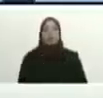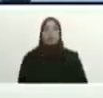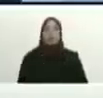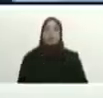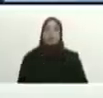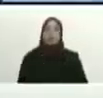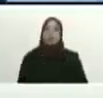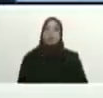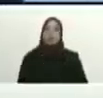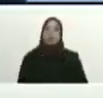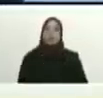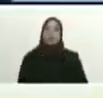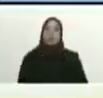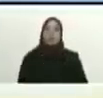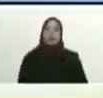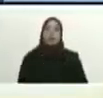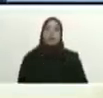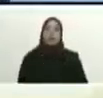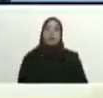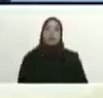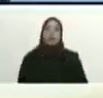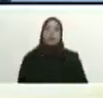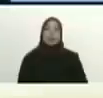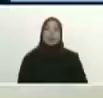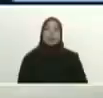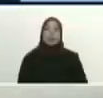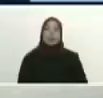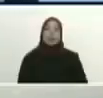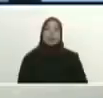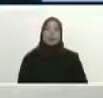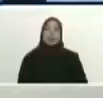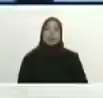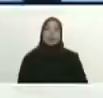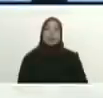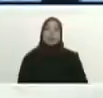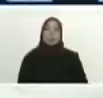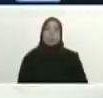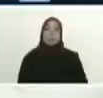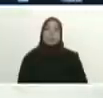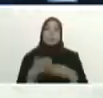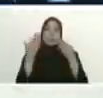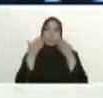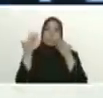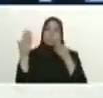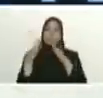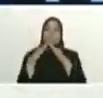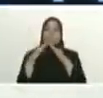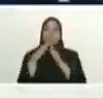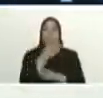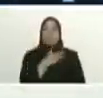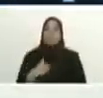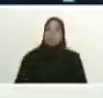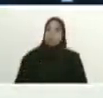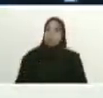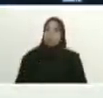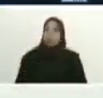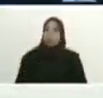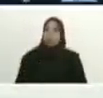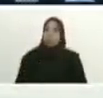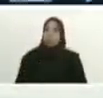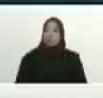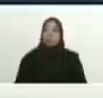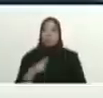subimos la esplanada de Planalto la casa presidencial abrazamos al presidente